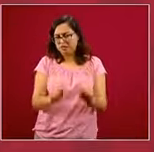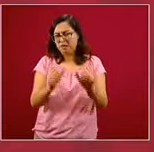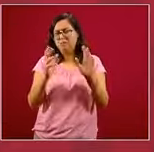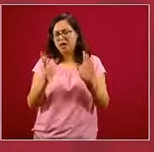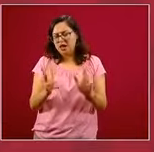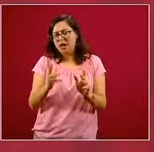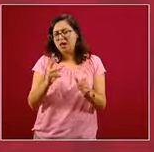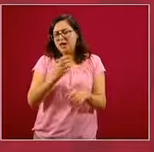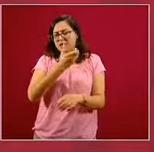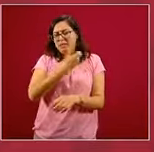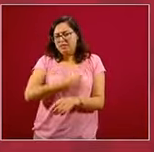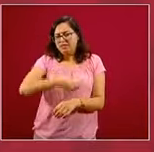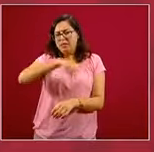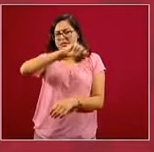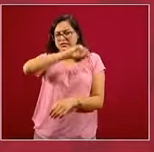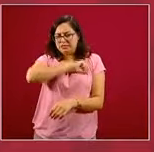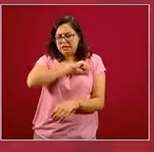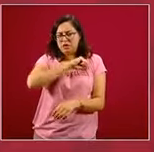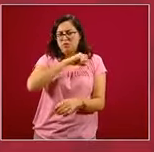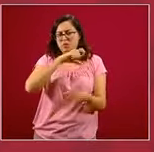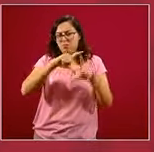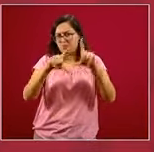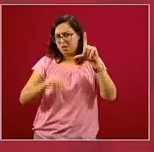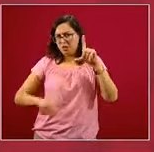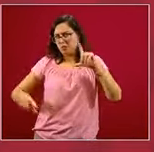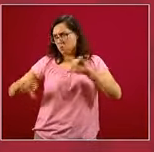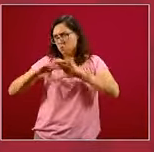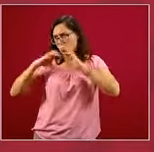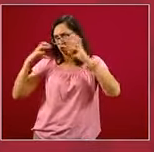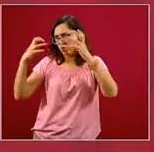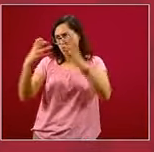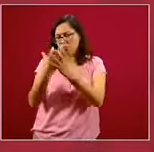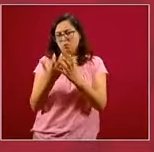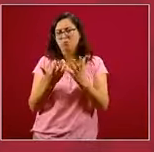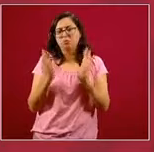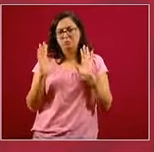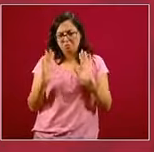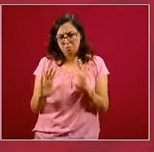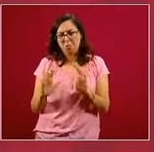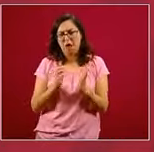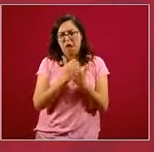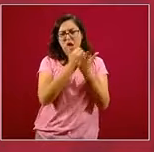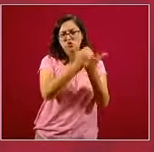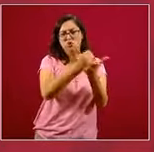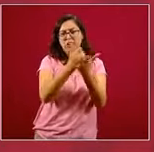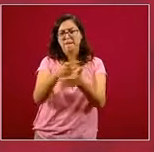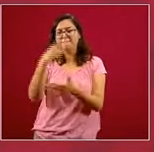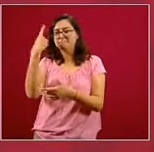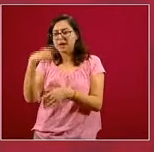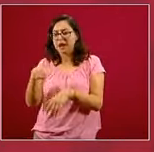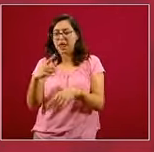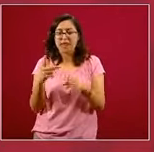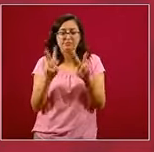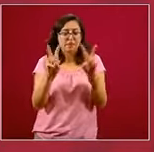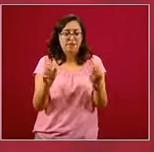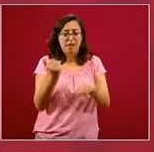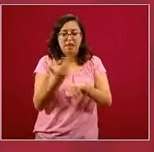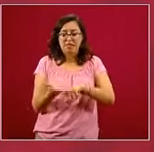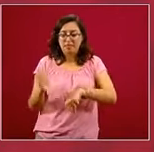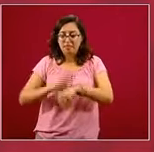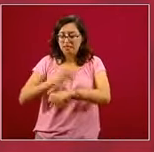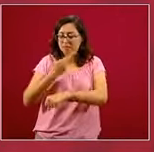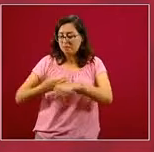genérico, no solamente en México, sino en general en el mundo, ayudaron a tener una respuesta administrativa de